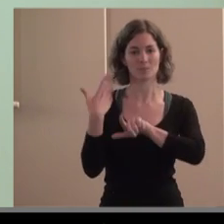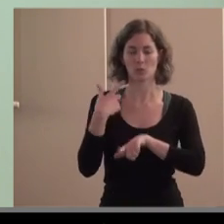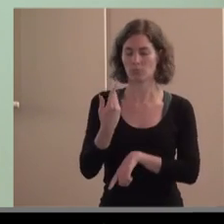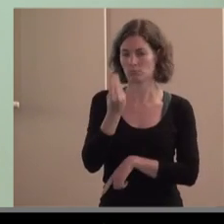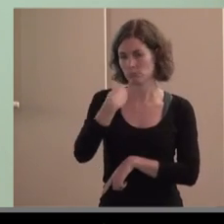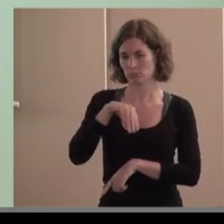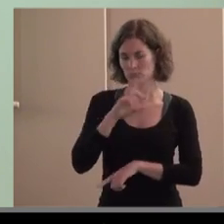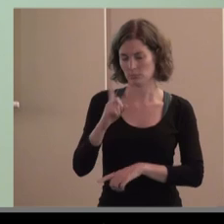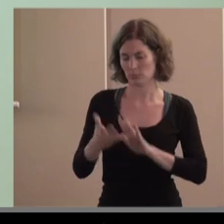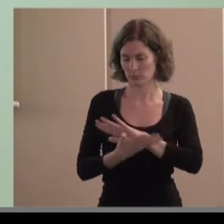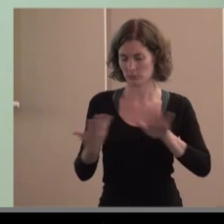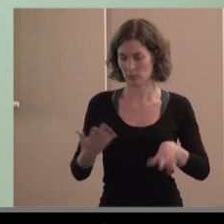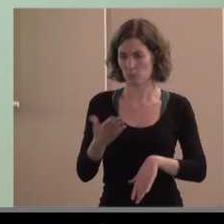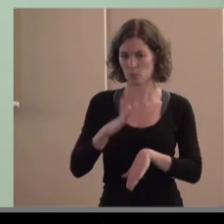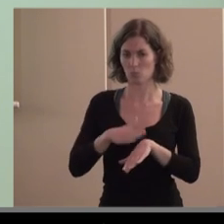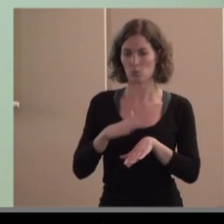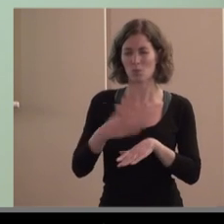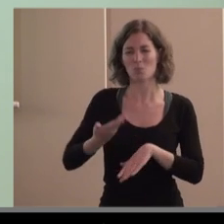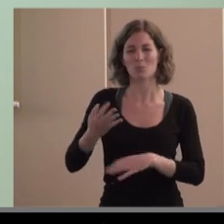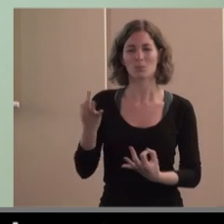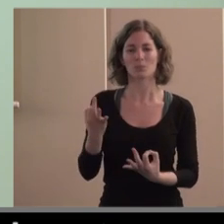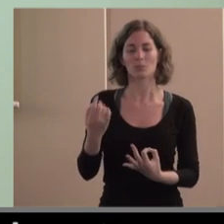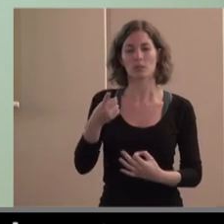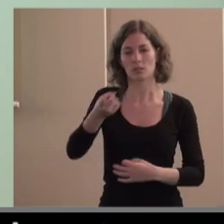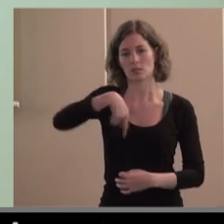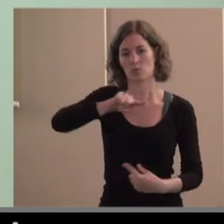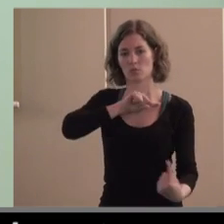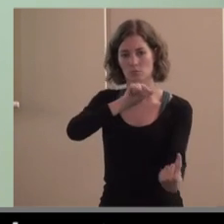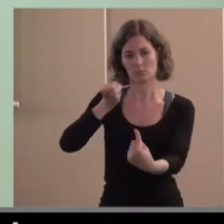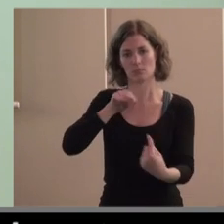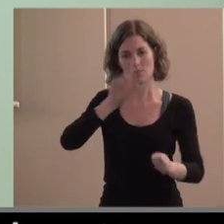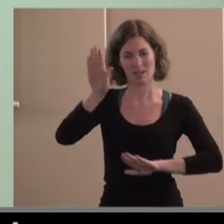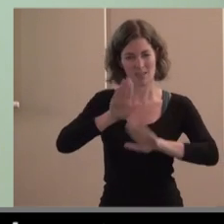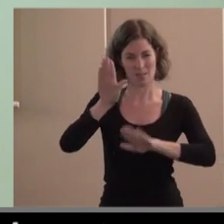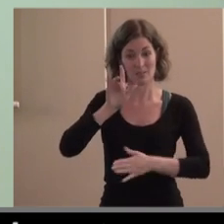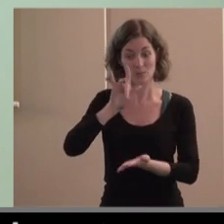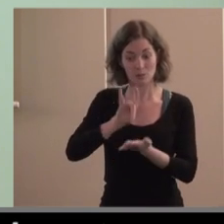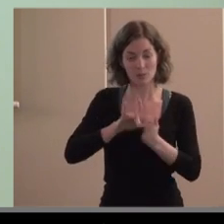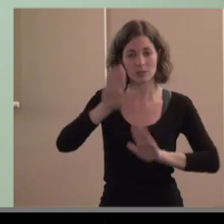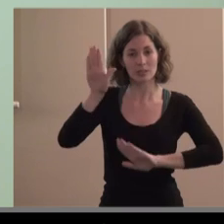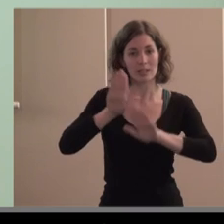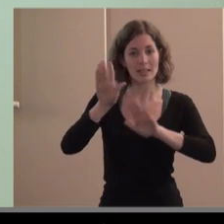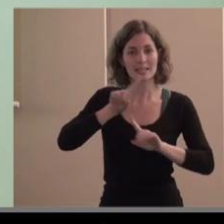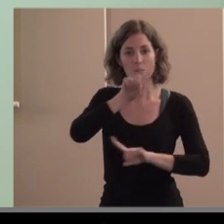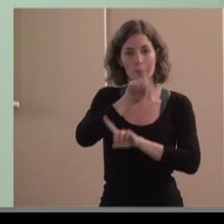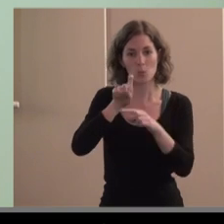duda lo importante es después discutir y entonces en las discusiones y en los debates es cuando conseguimos ser